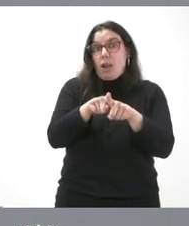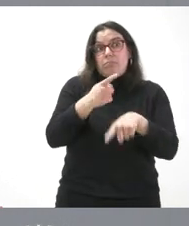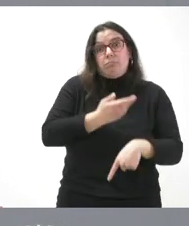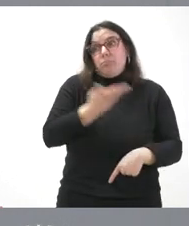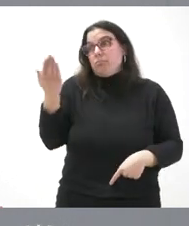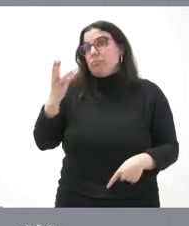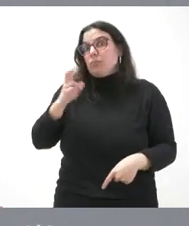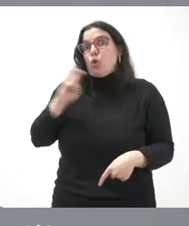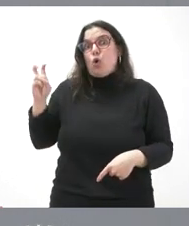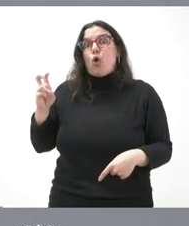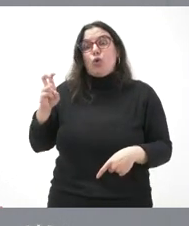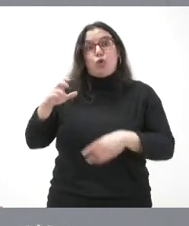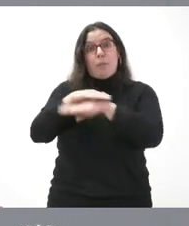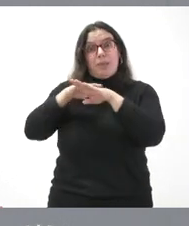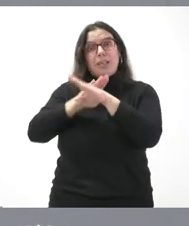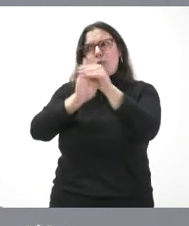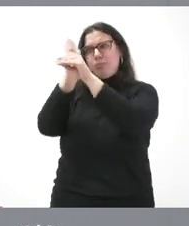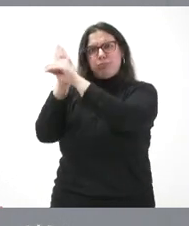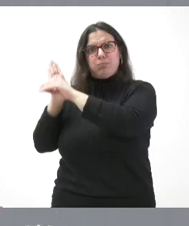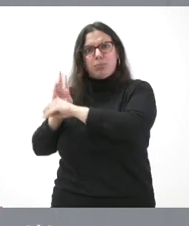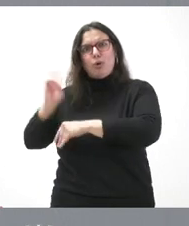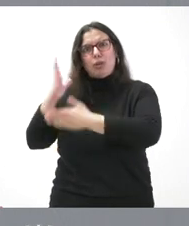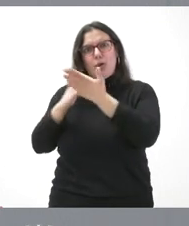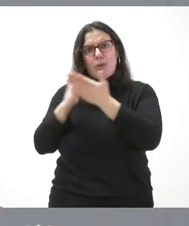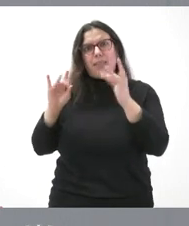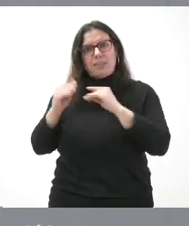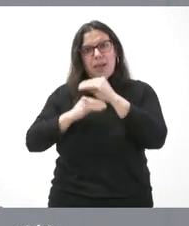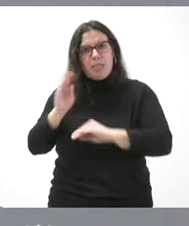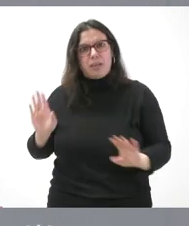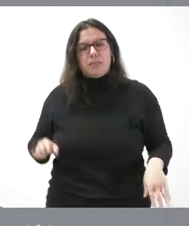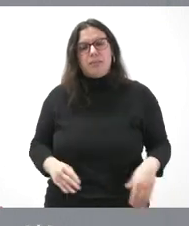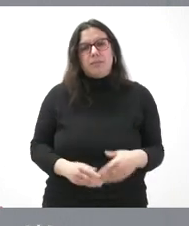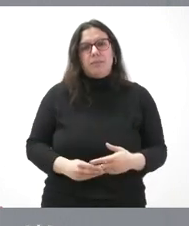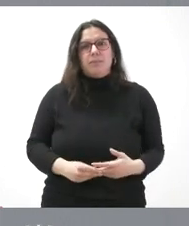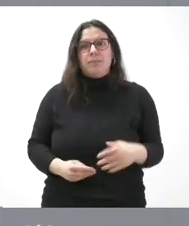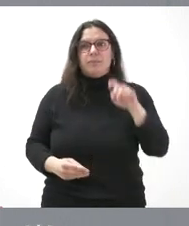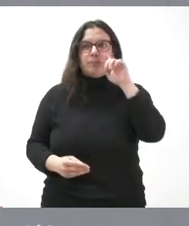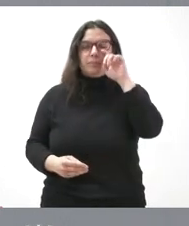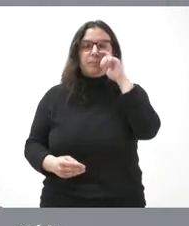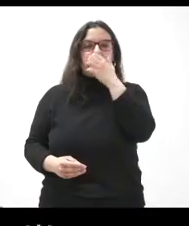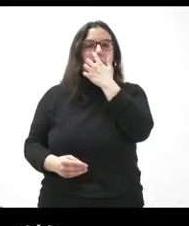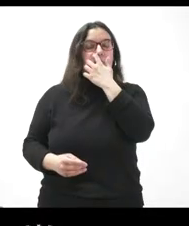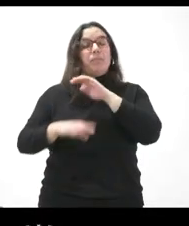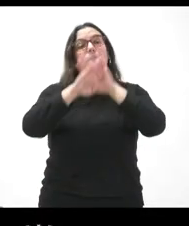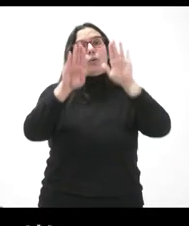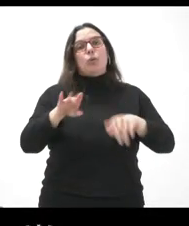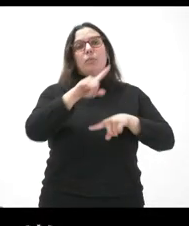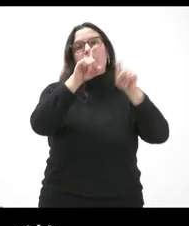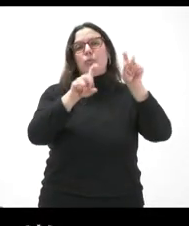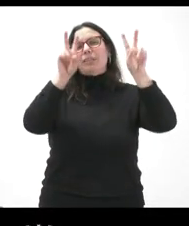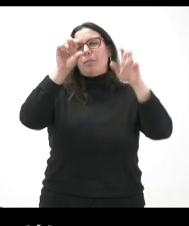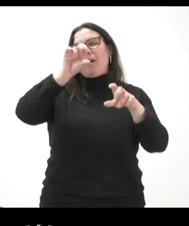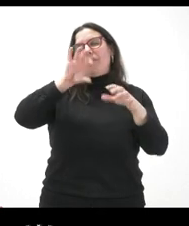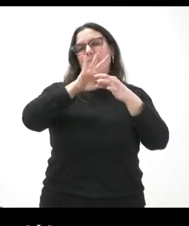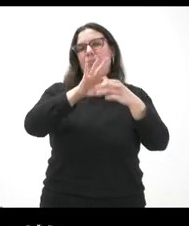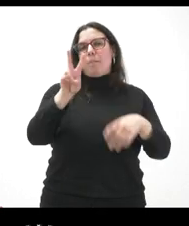los que el ministerio va a financiar en el resto de otras comunidades autónomas de España. Y una última cuestión a nivel local de Valladolid, de la